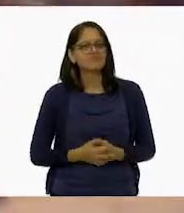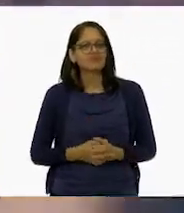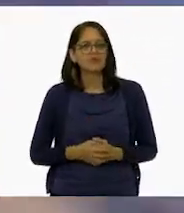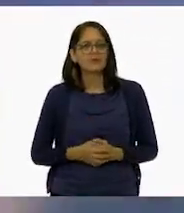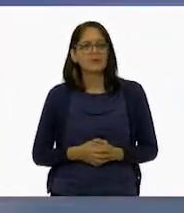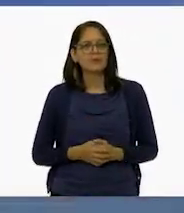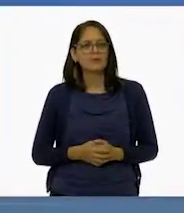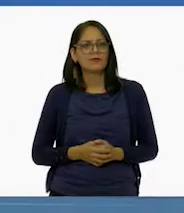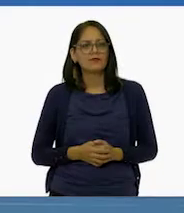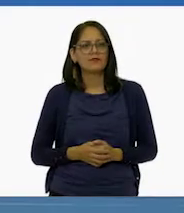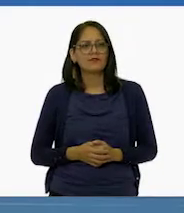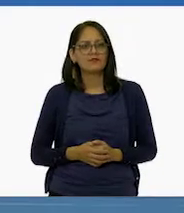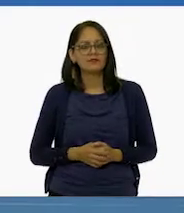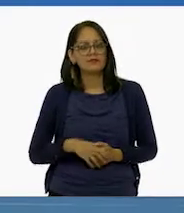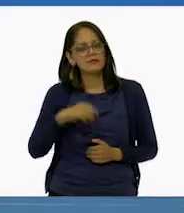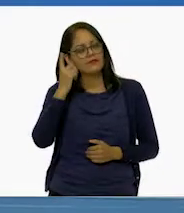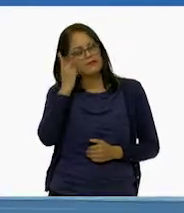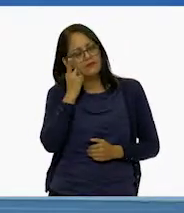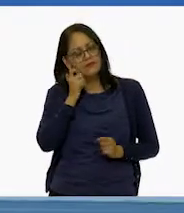Eh... ¿Eh?